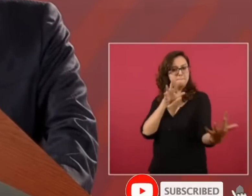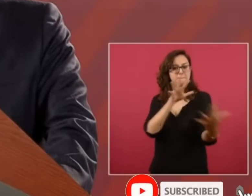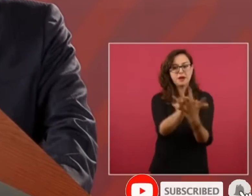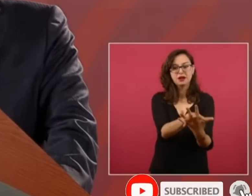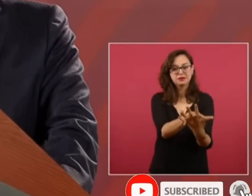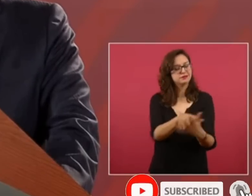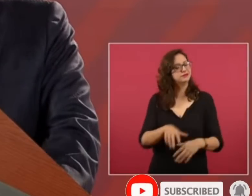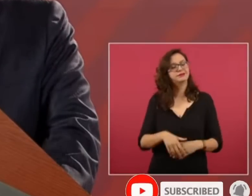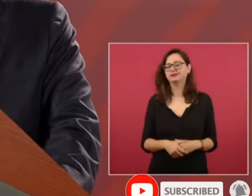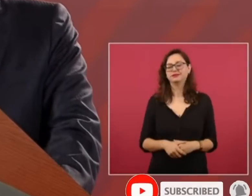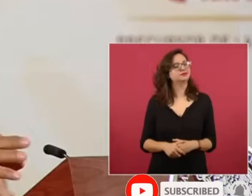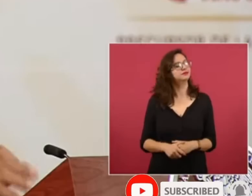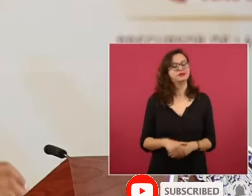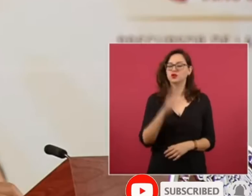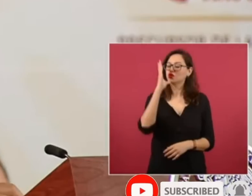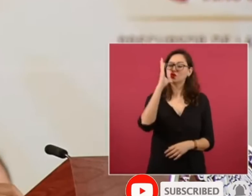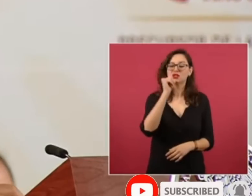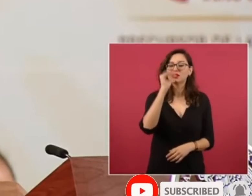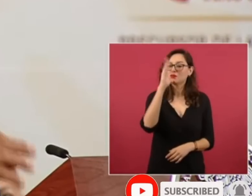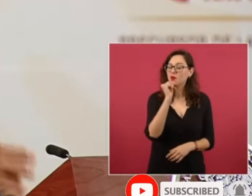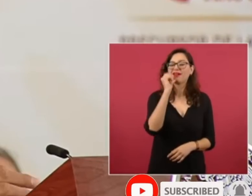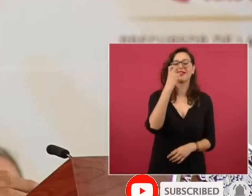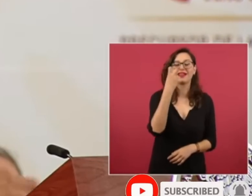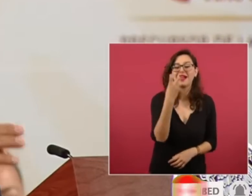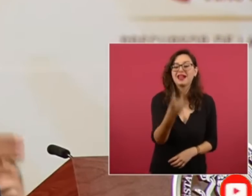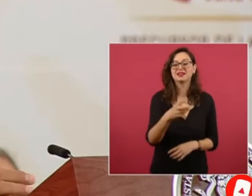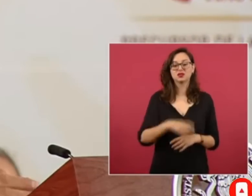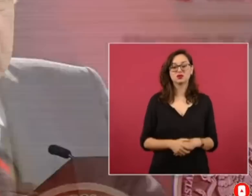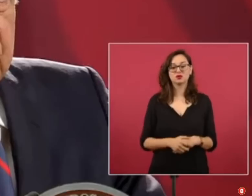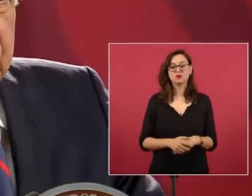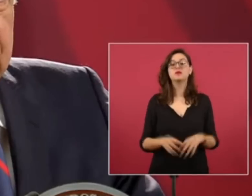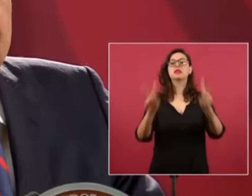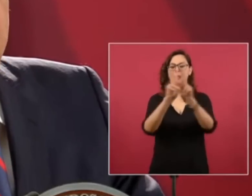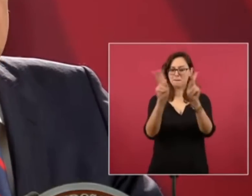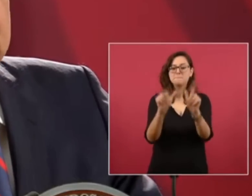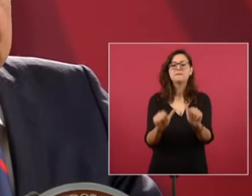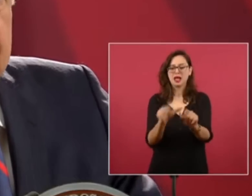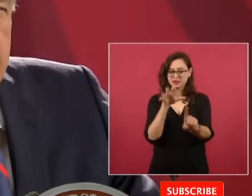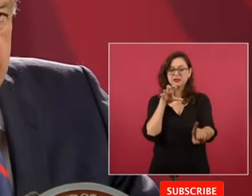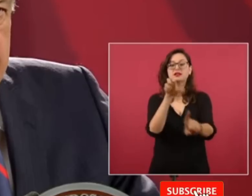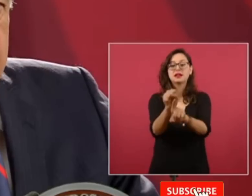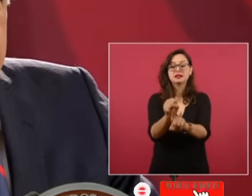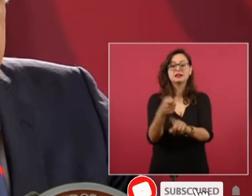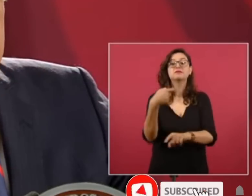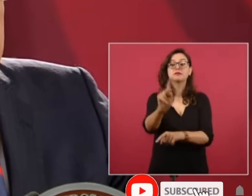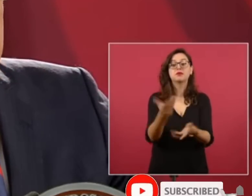Y estamos convencidos de que la paz es fruto de la justicia.